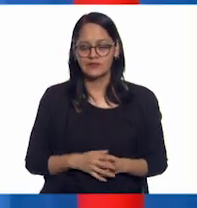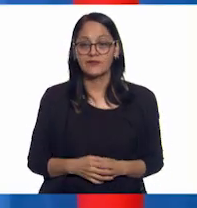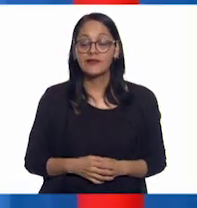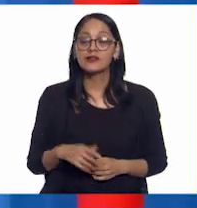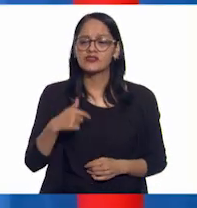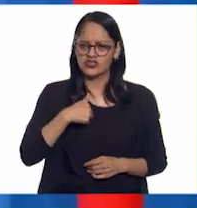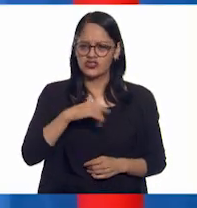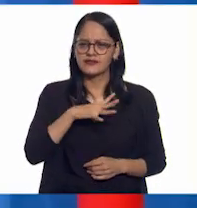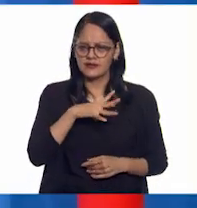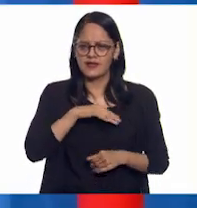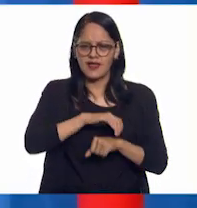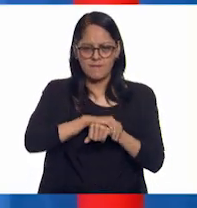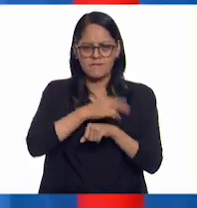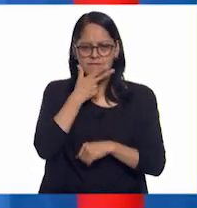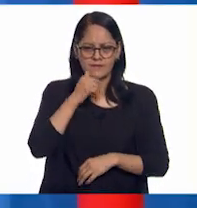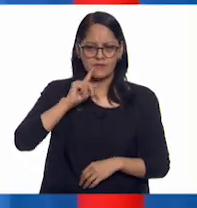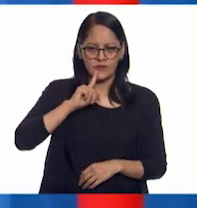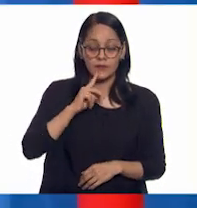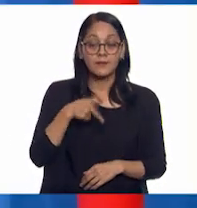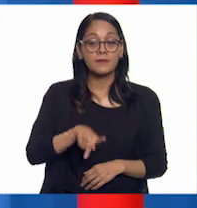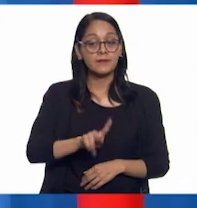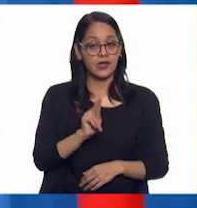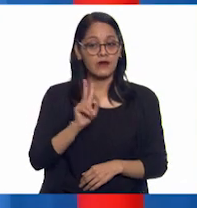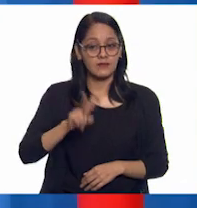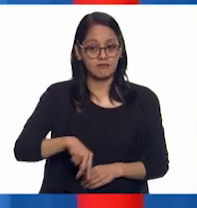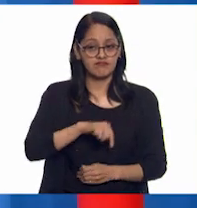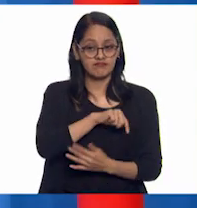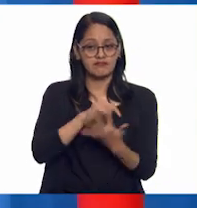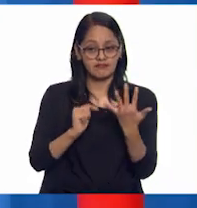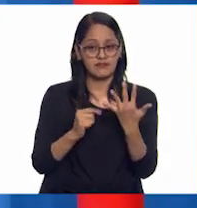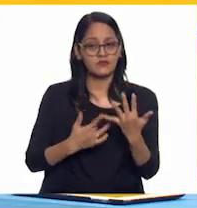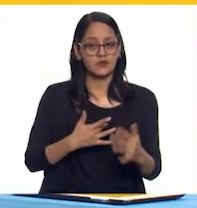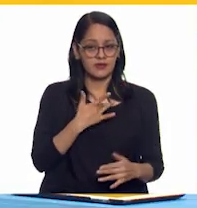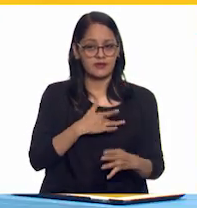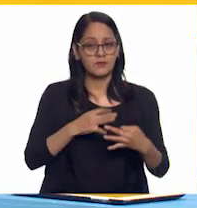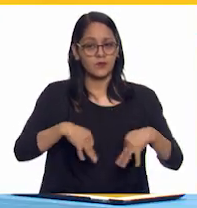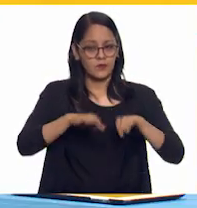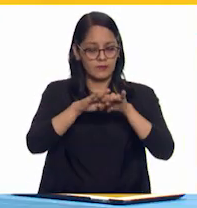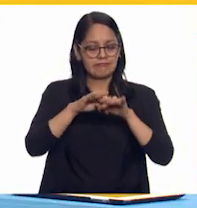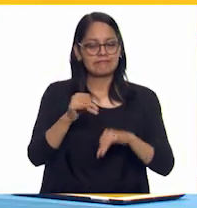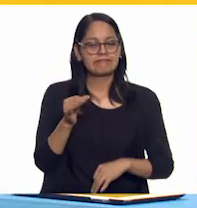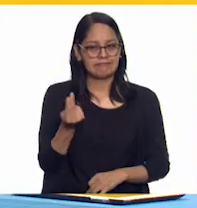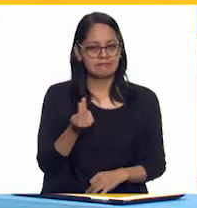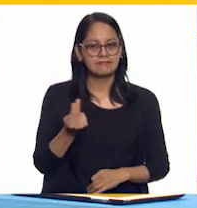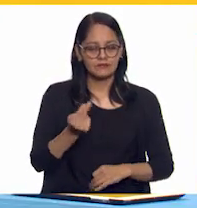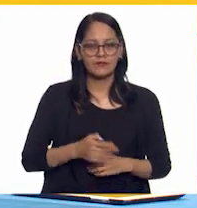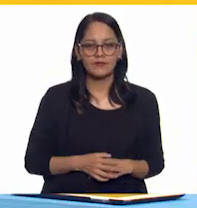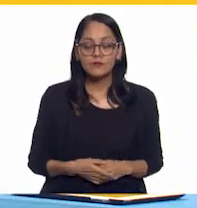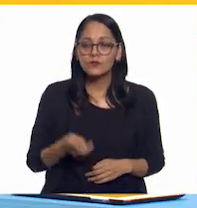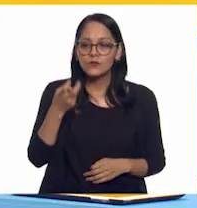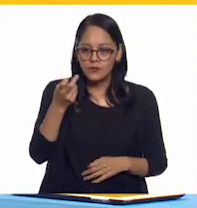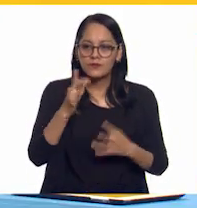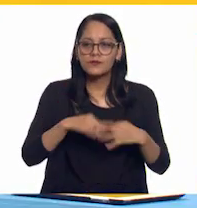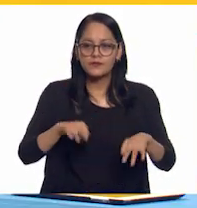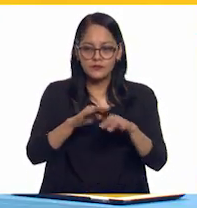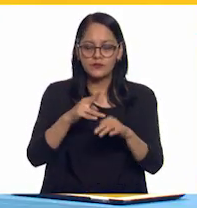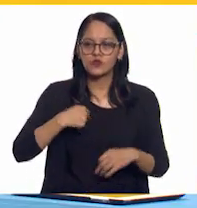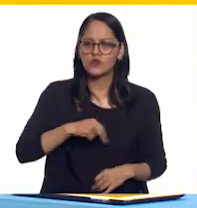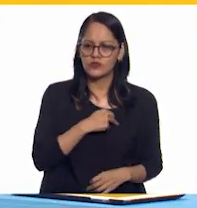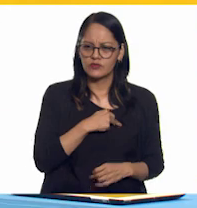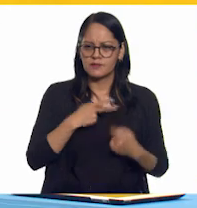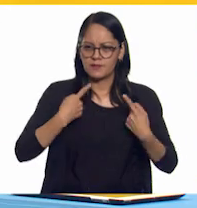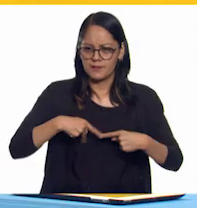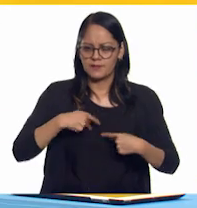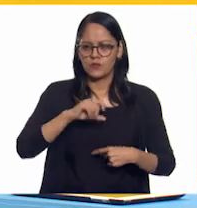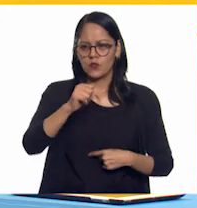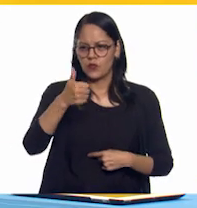pero pues no me había dado cuenta de la importancia de este sentimiento. Por eso es importante evaluar la relación o el vínculo